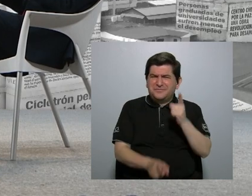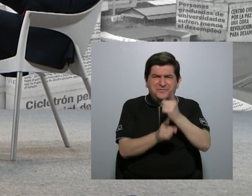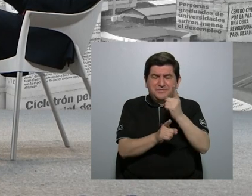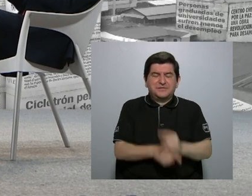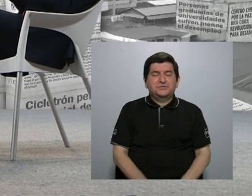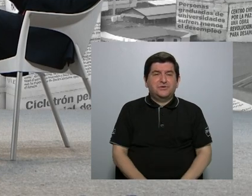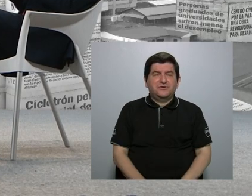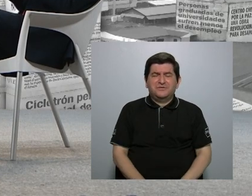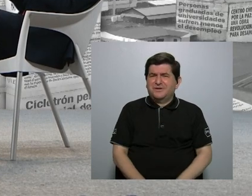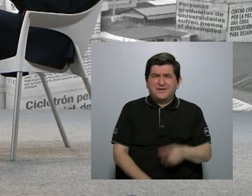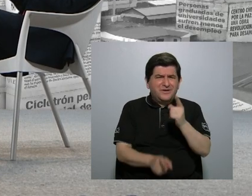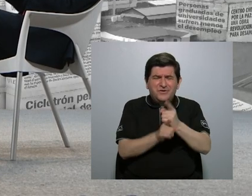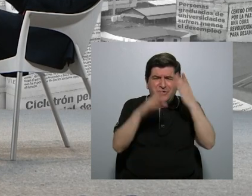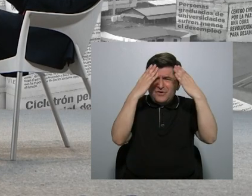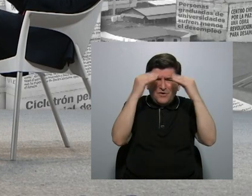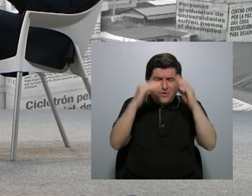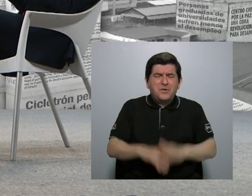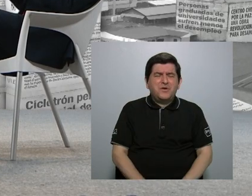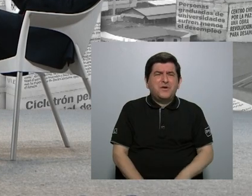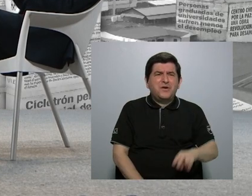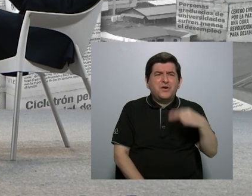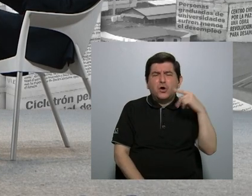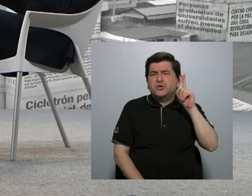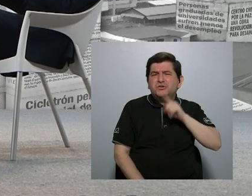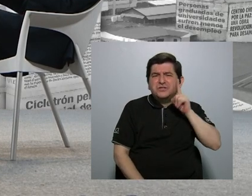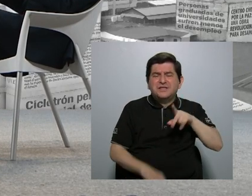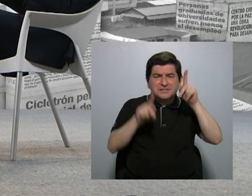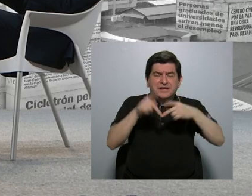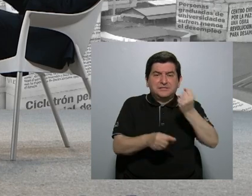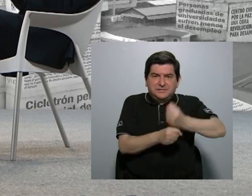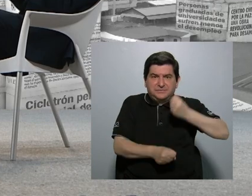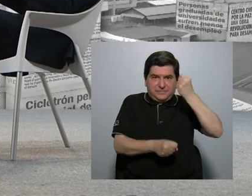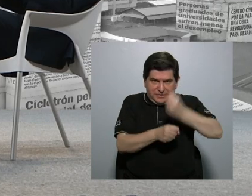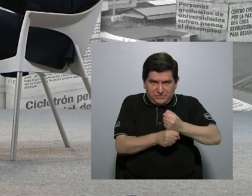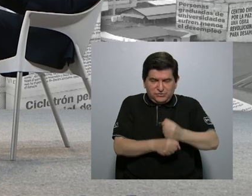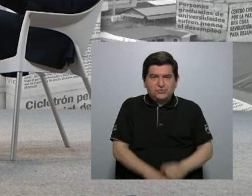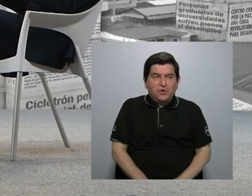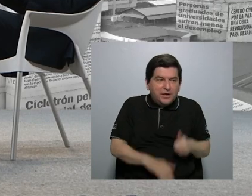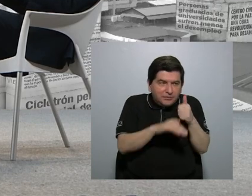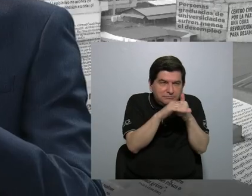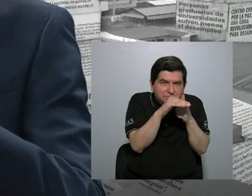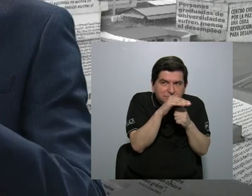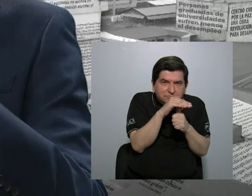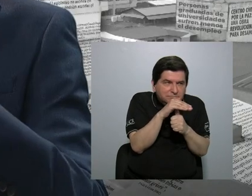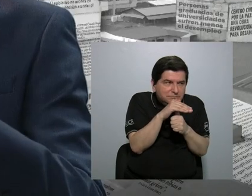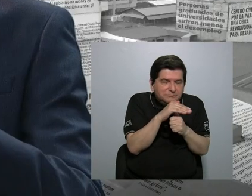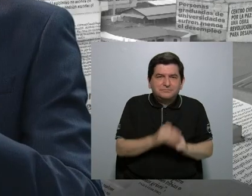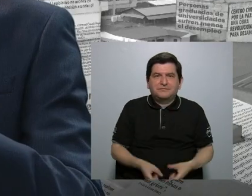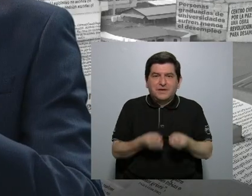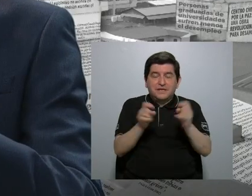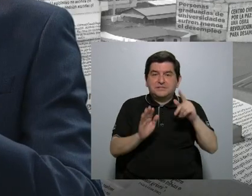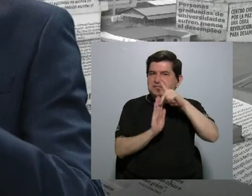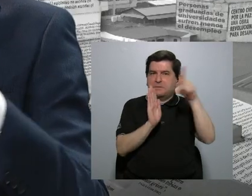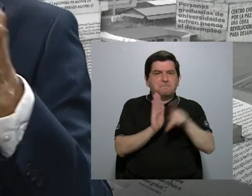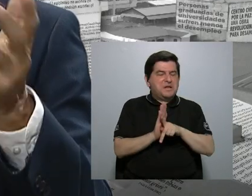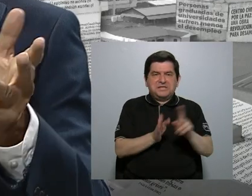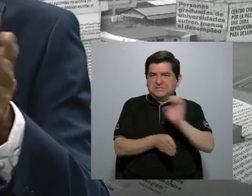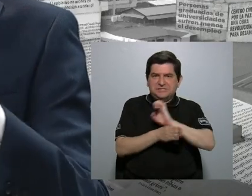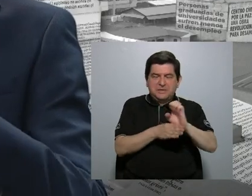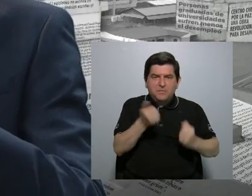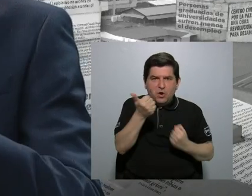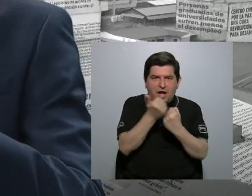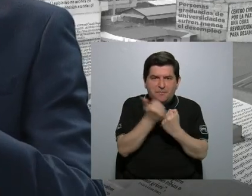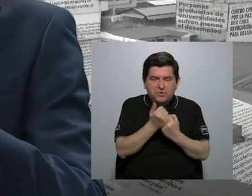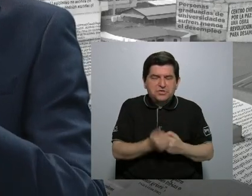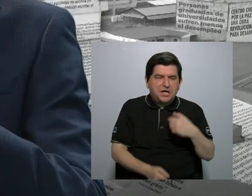desinformación, de las noticias de mentira, inclusive de gente que trabaja encubiertamente, sin ningún principio ético, apoyando